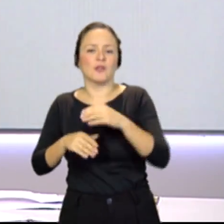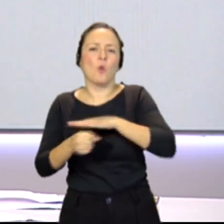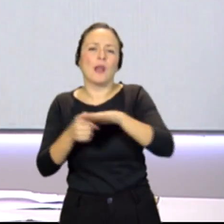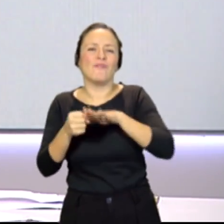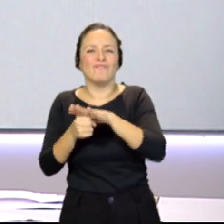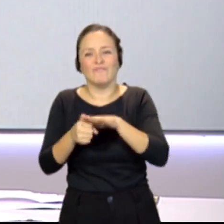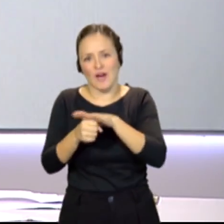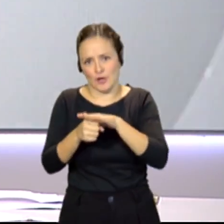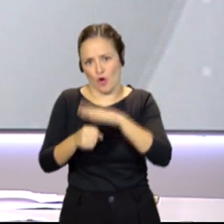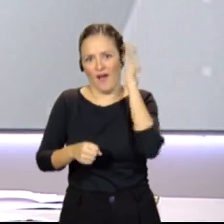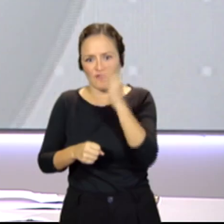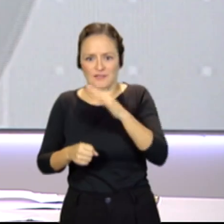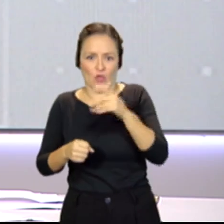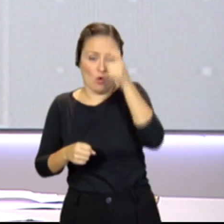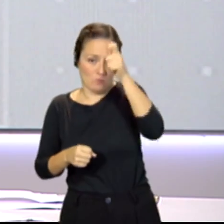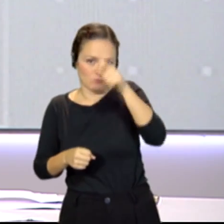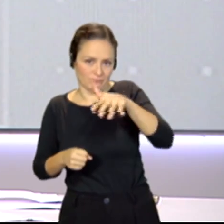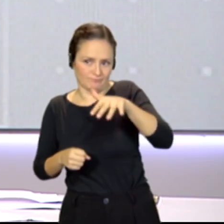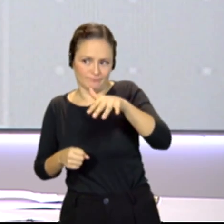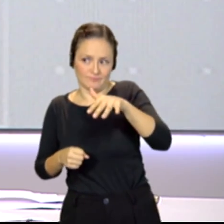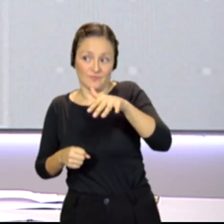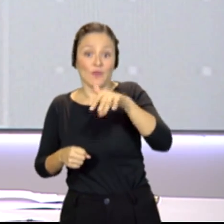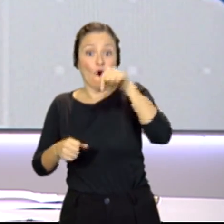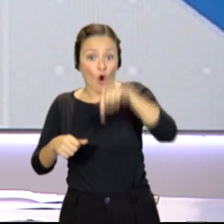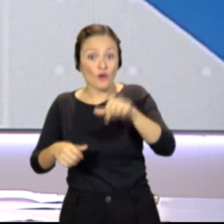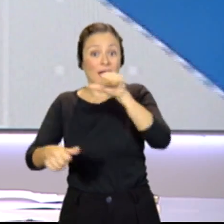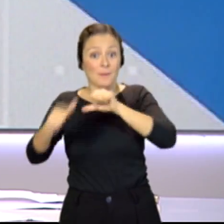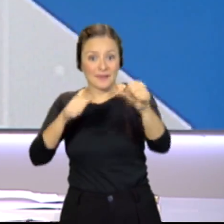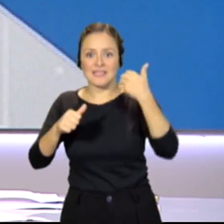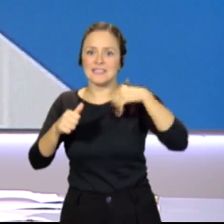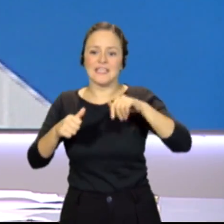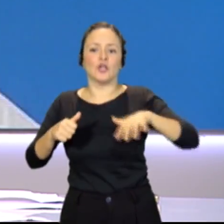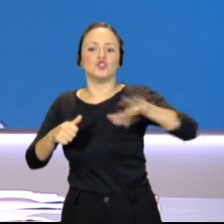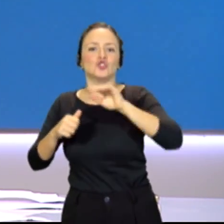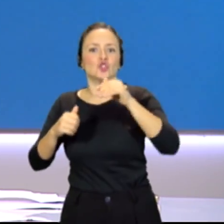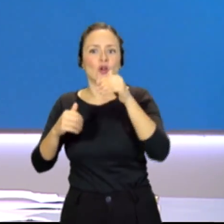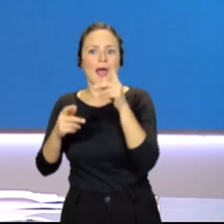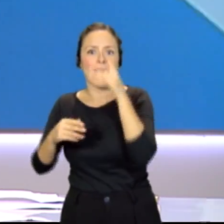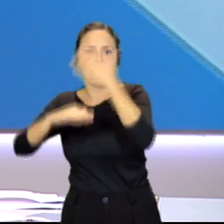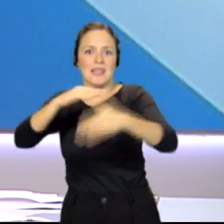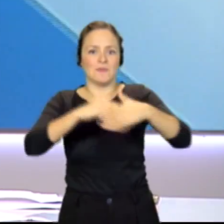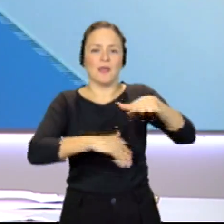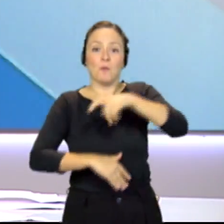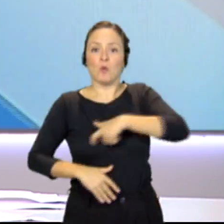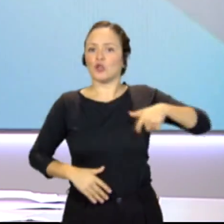afectados por el volcán. Desde hoy se reduce. Buenos días, Mónica Gómez, la zona de exclusión en Portonaos.